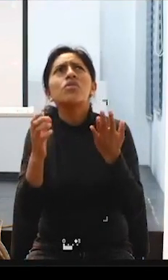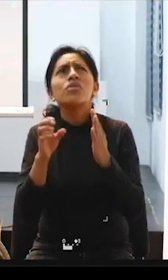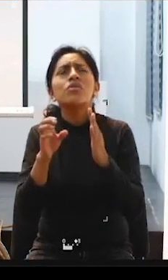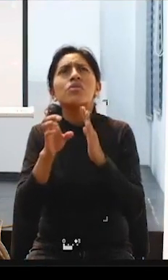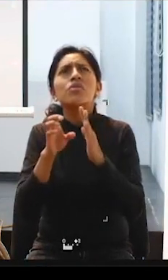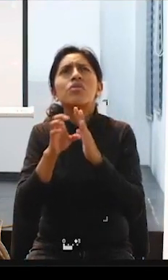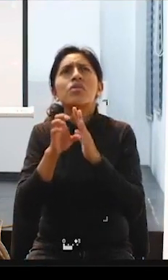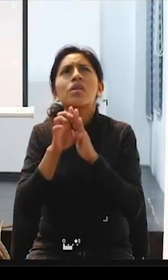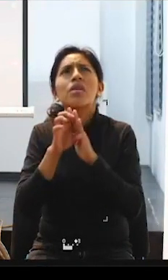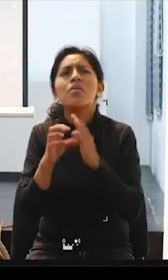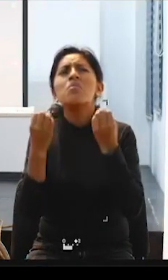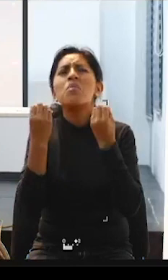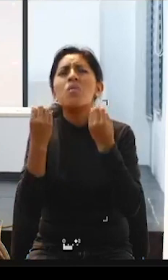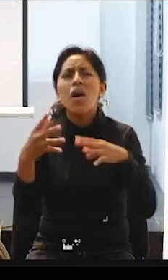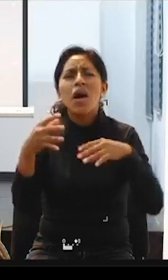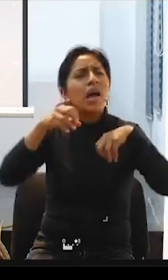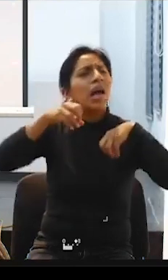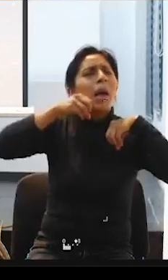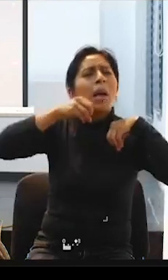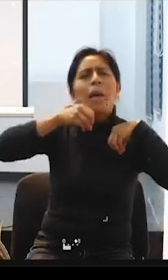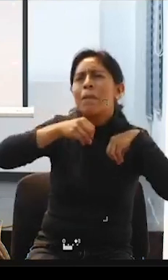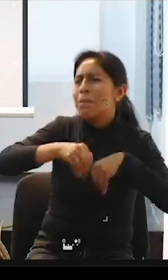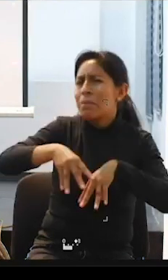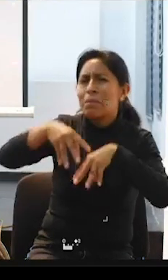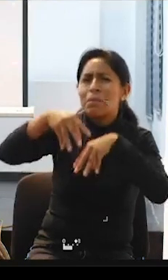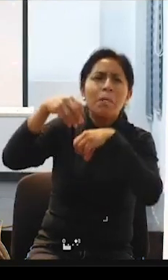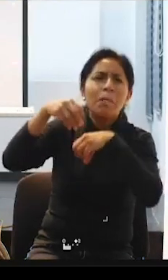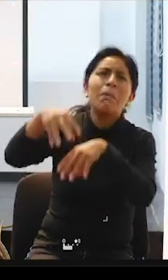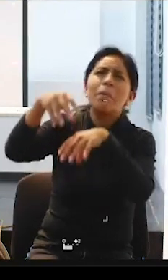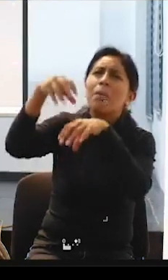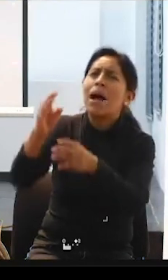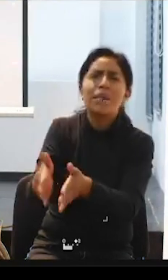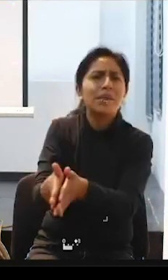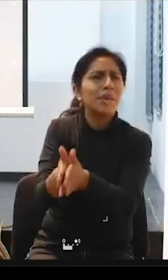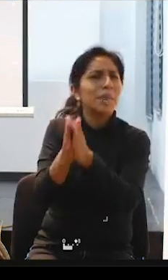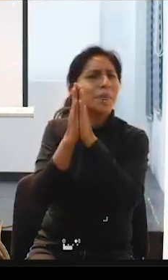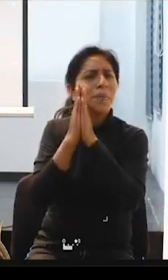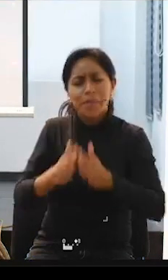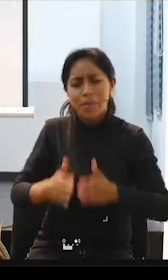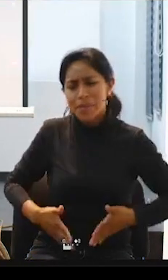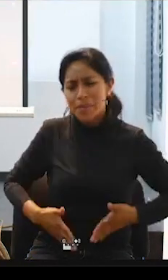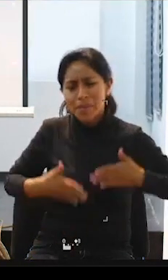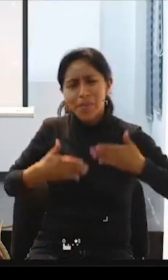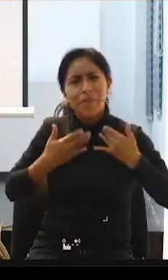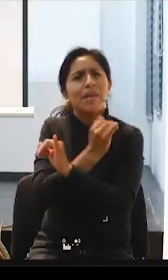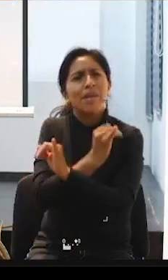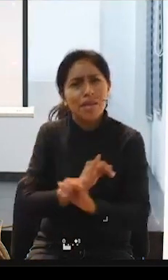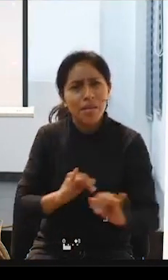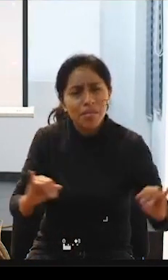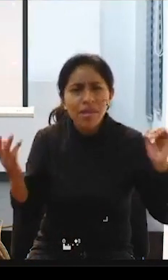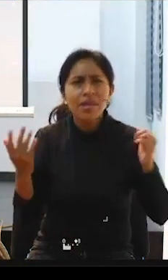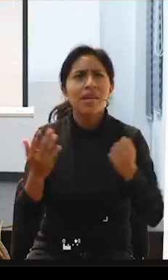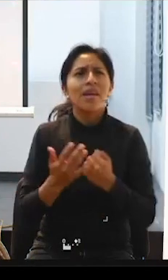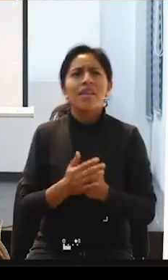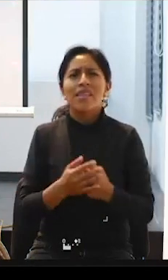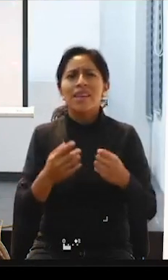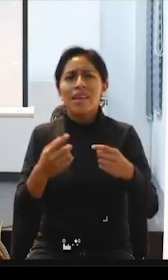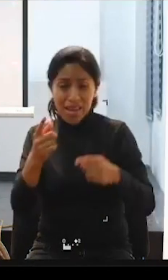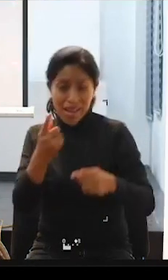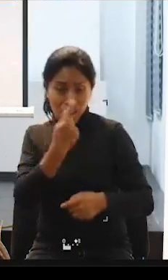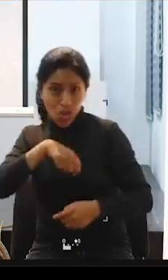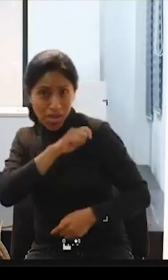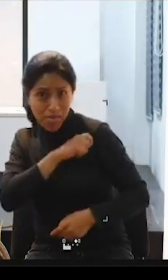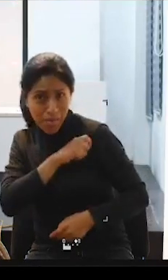muchas marchas por la diversidad y de independiente, muchas performance en muchas ciudades, en muchas